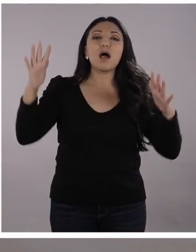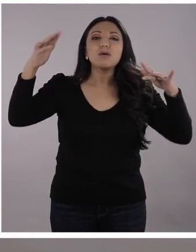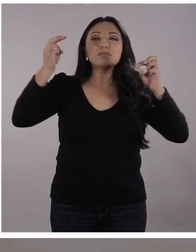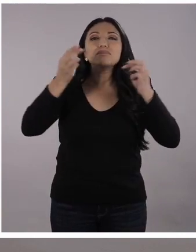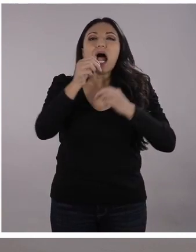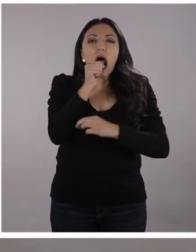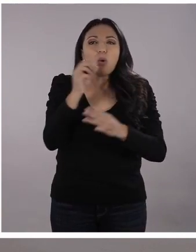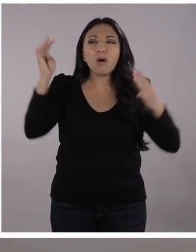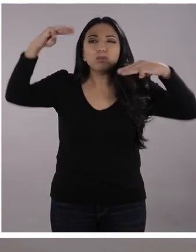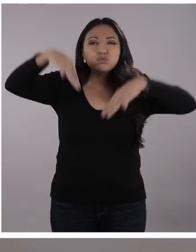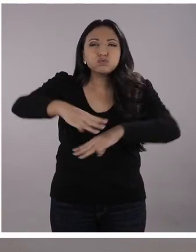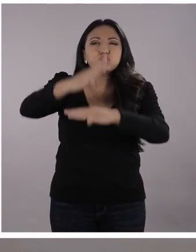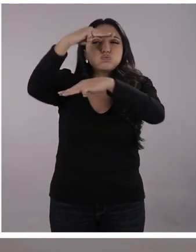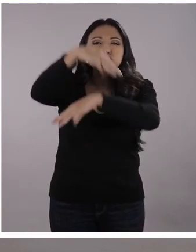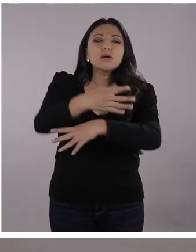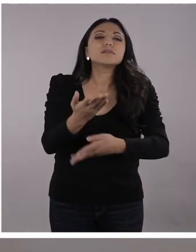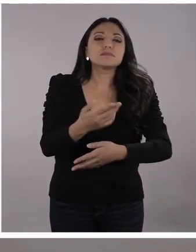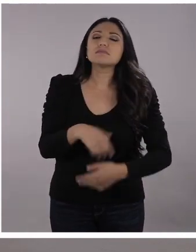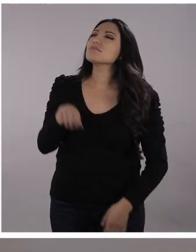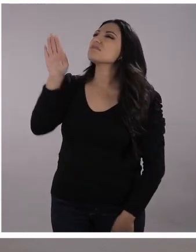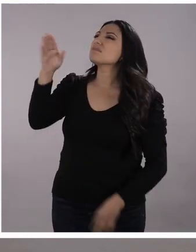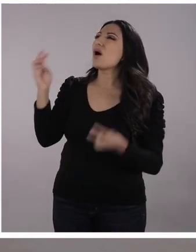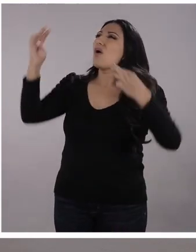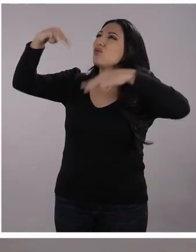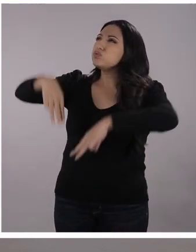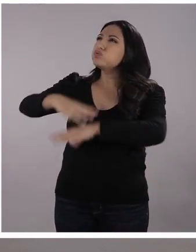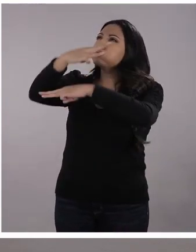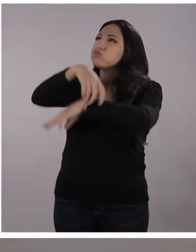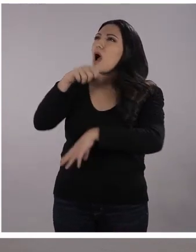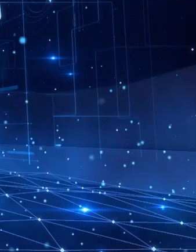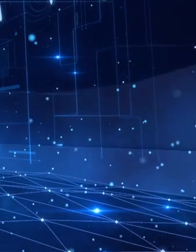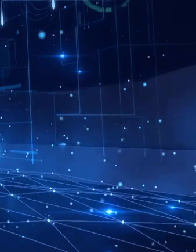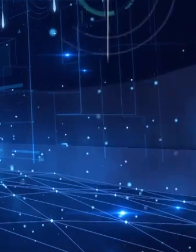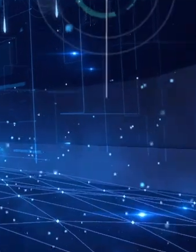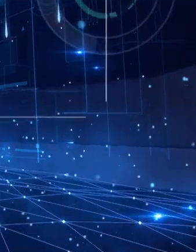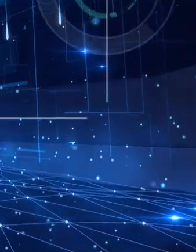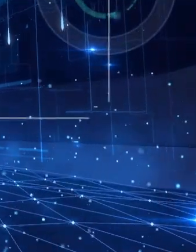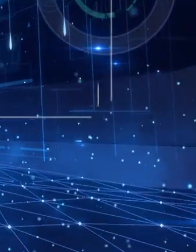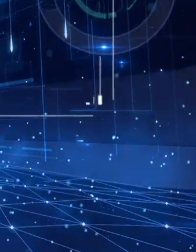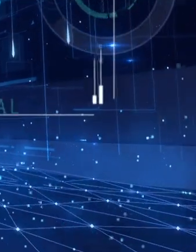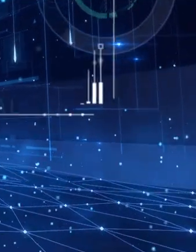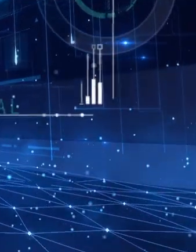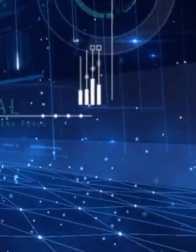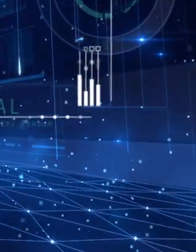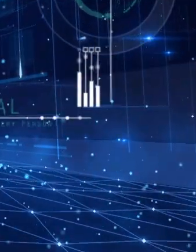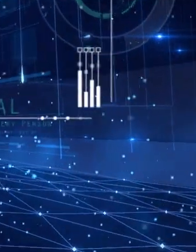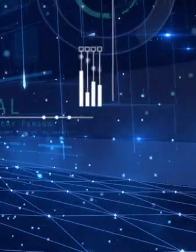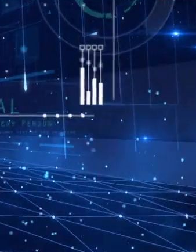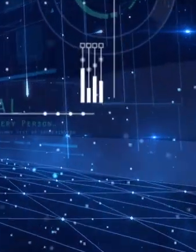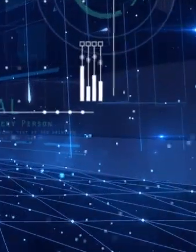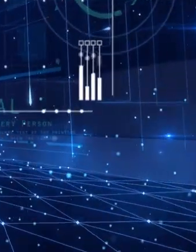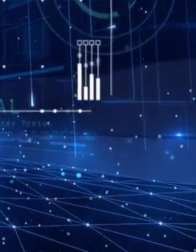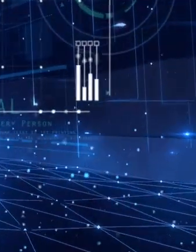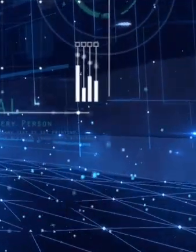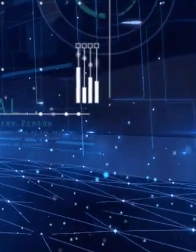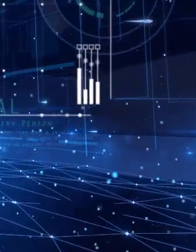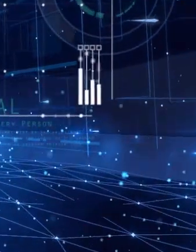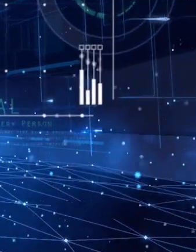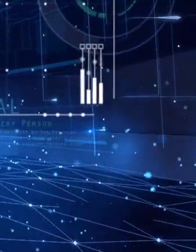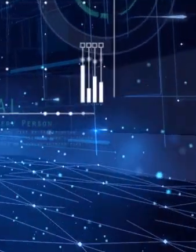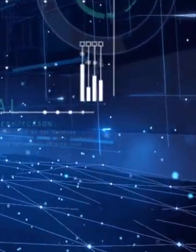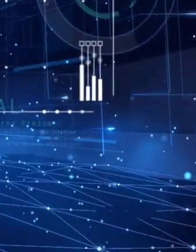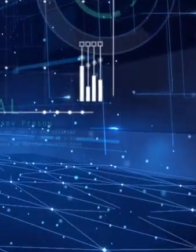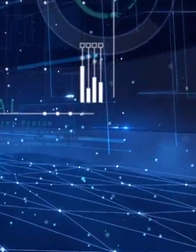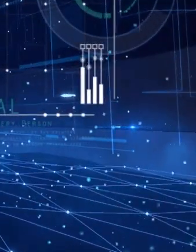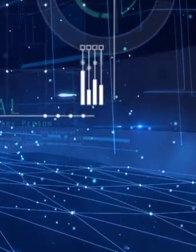corrientes marinas? Vale. Ñaño, Webster, ¿qué son las corrientes marinas? Corrientes marinas. Se denomina corrientes marinas